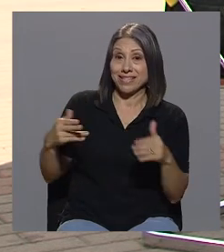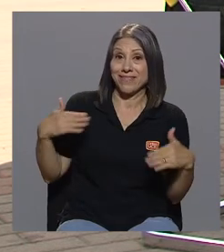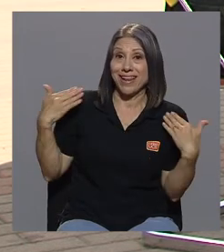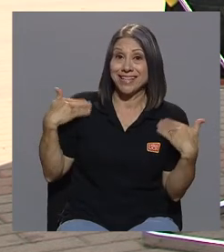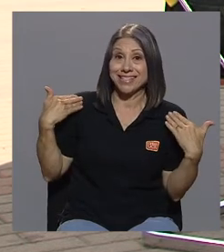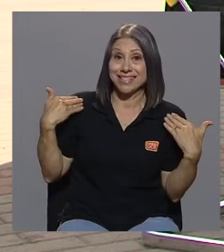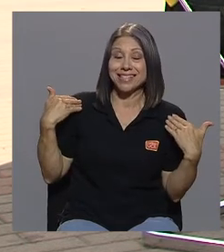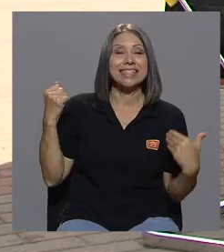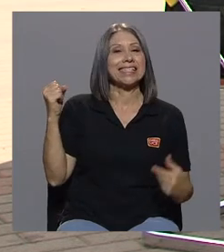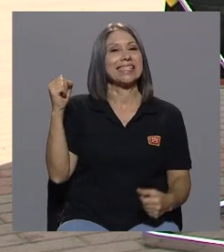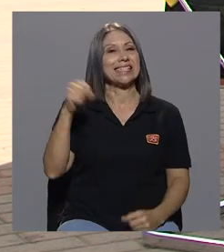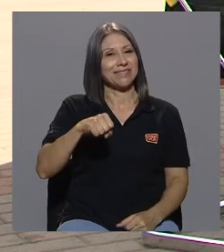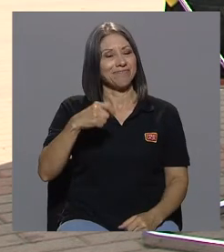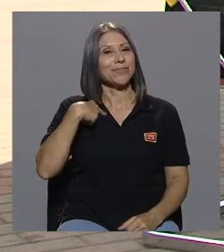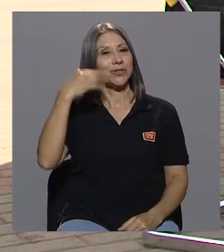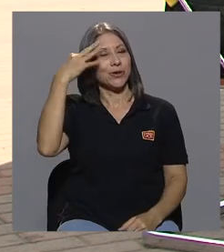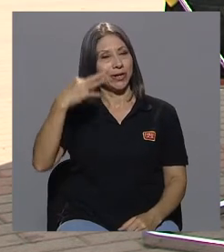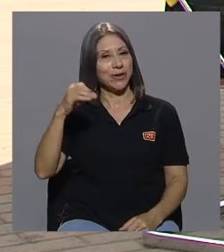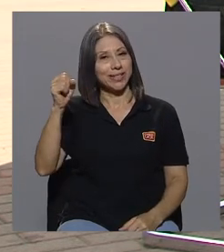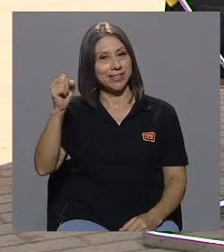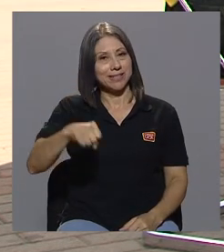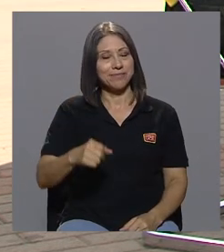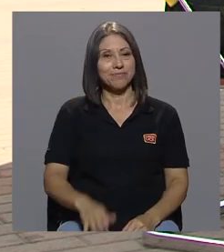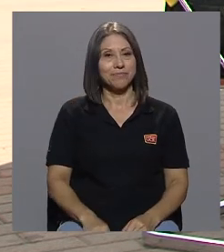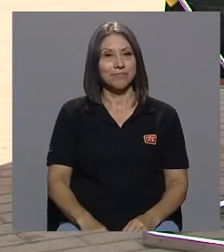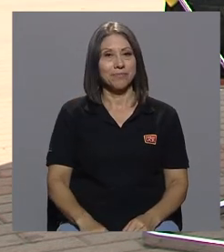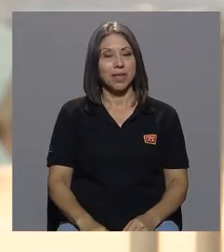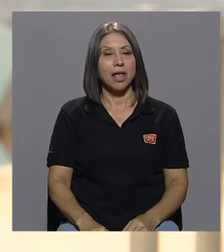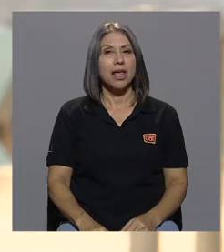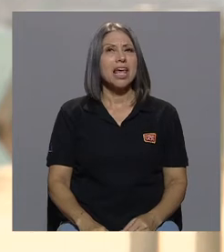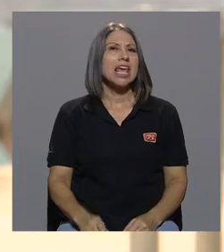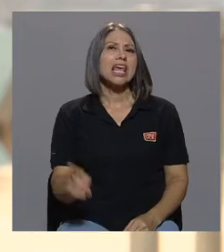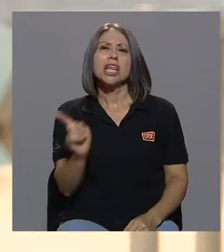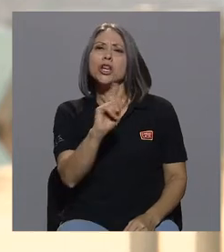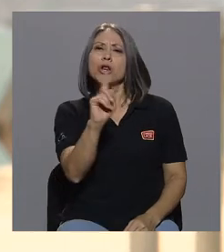yo creo que sí y no y no porque